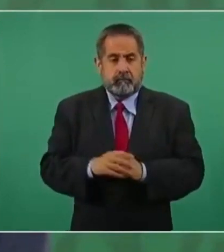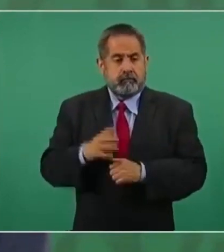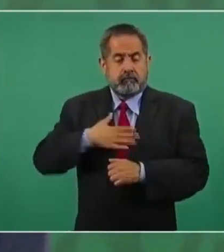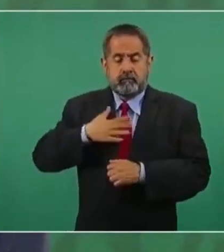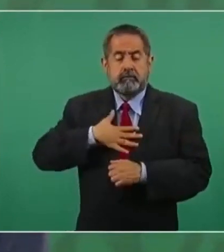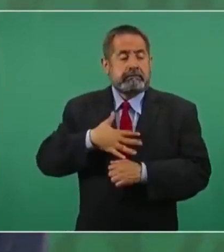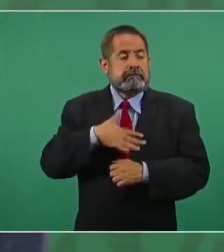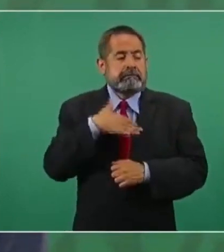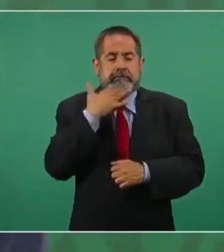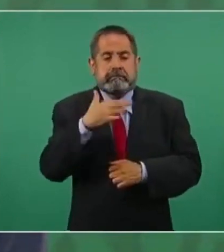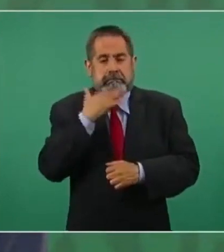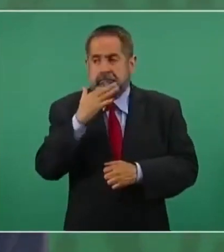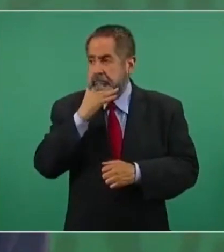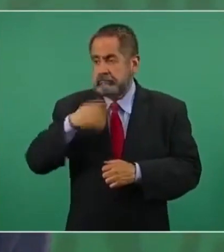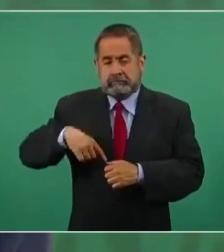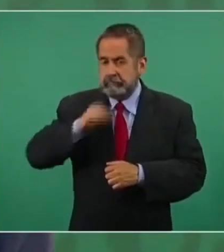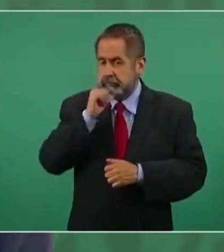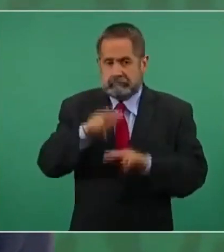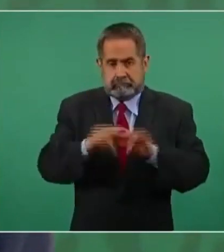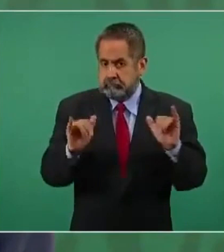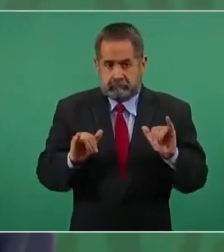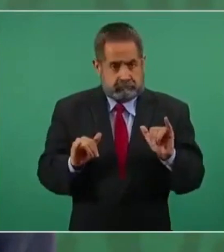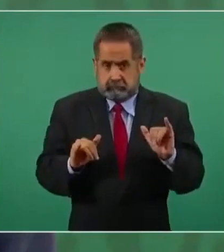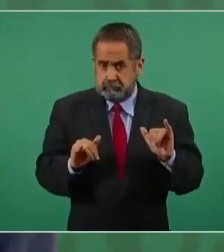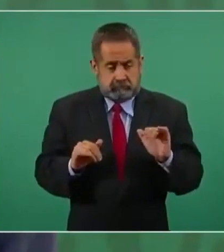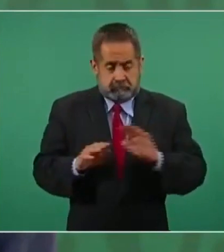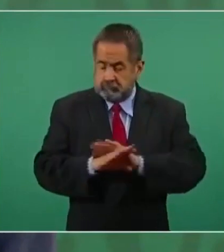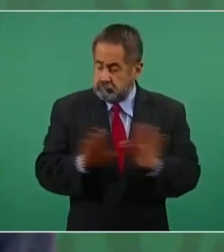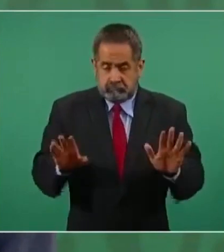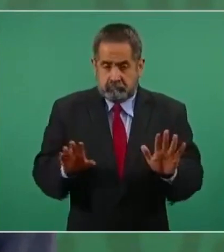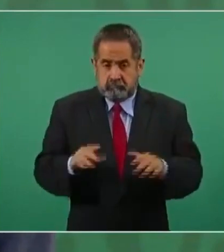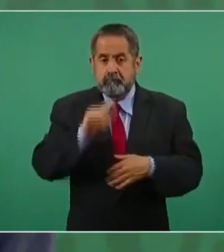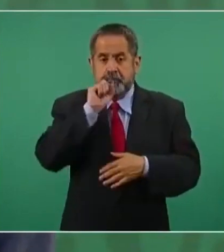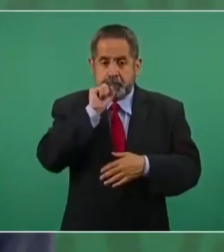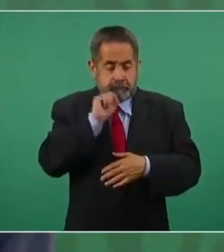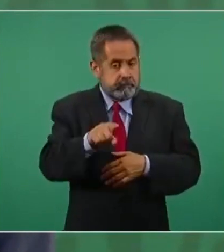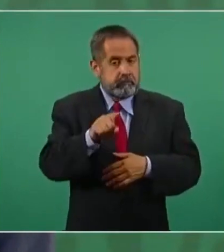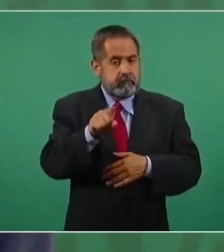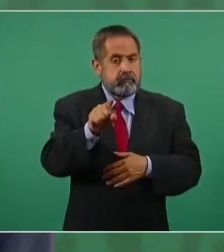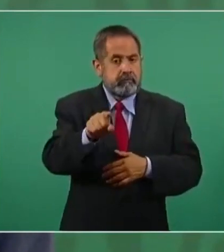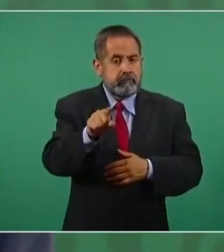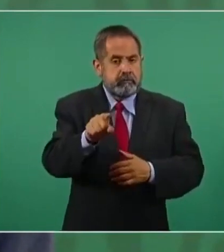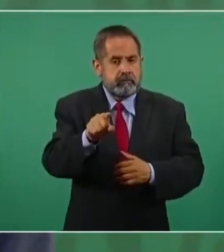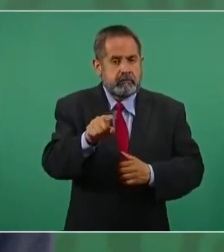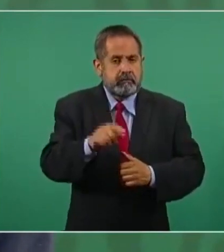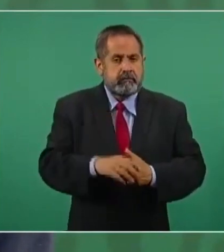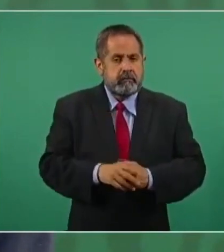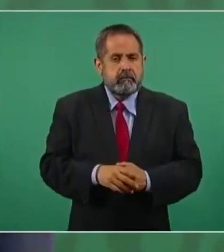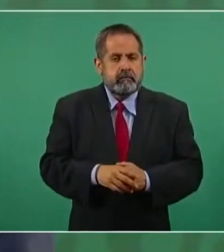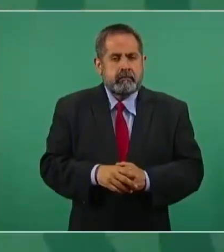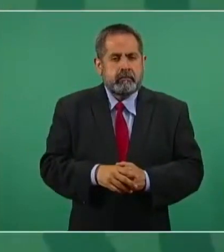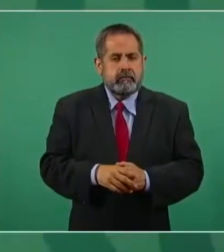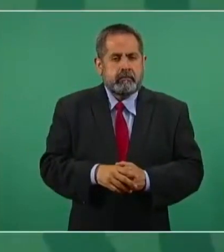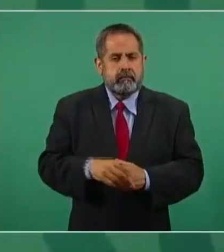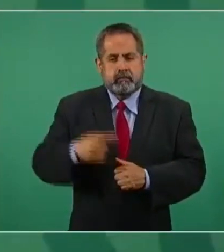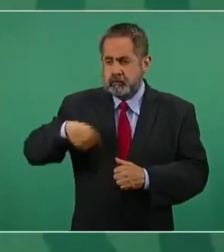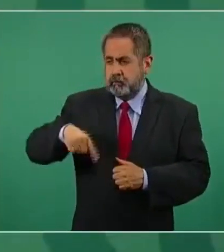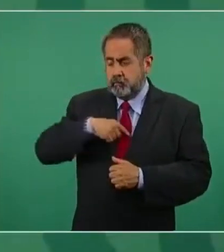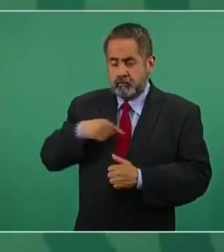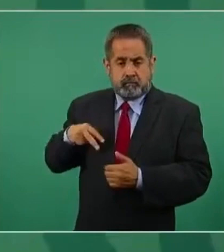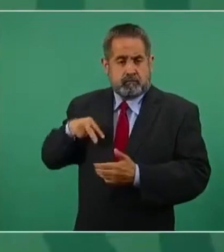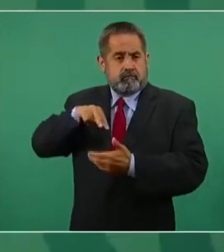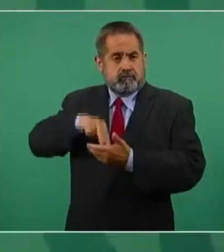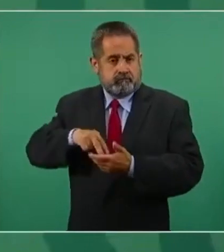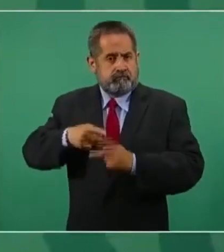corruptos, así también desde que estamos aquí